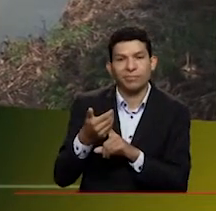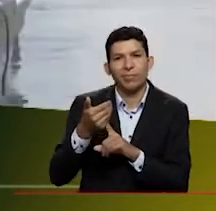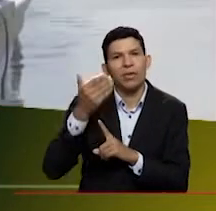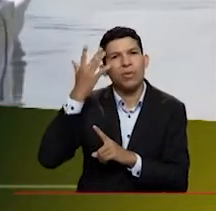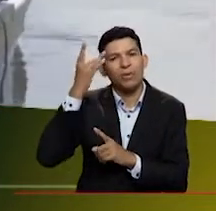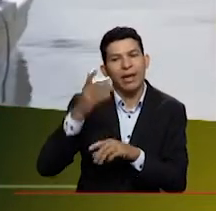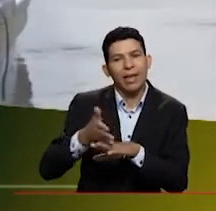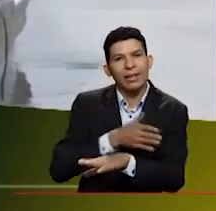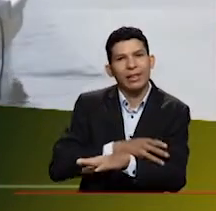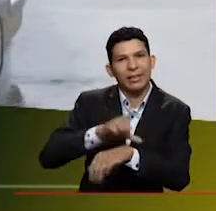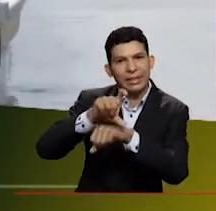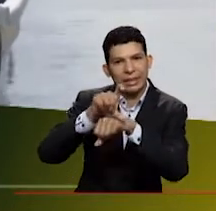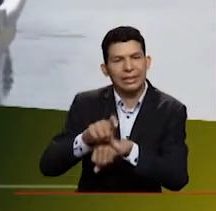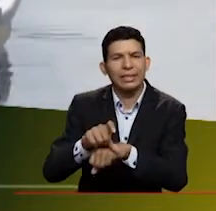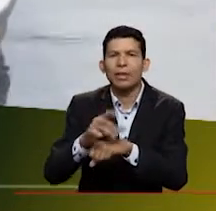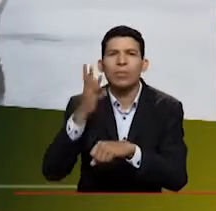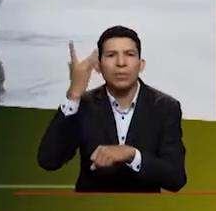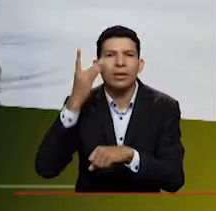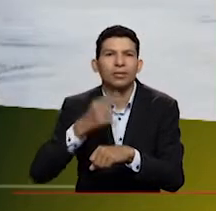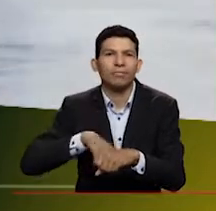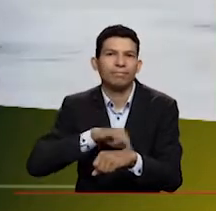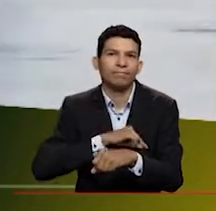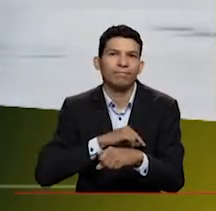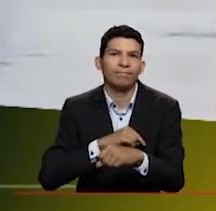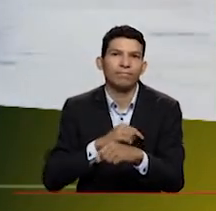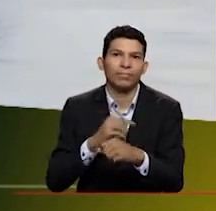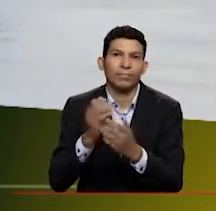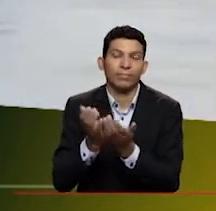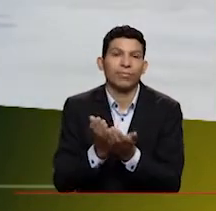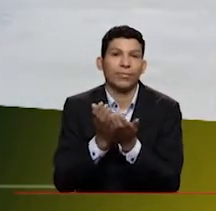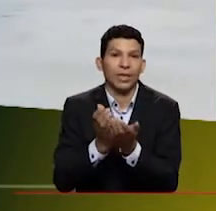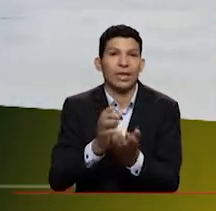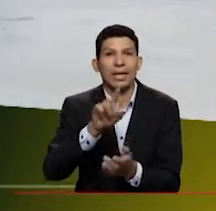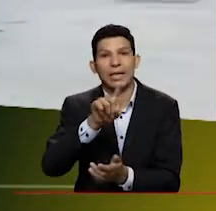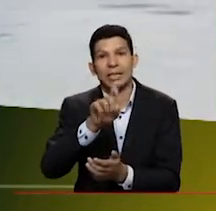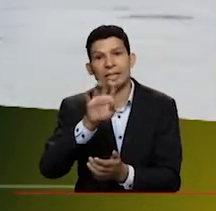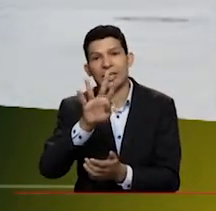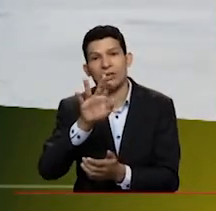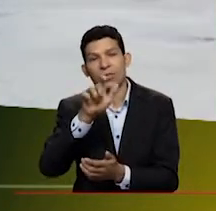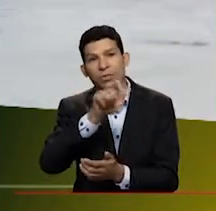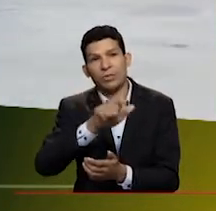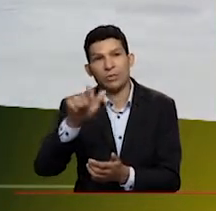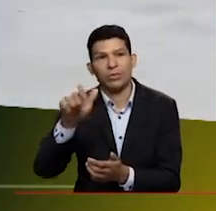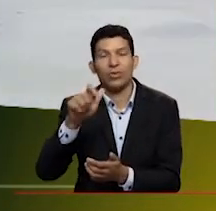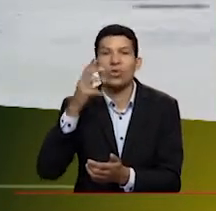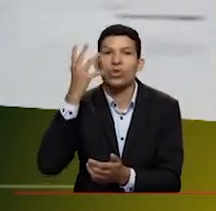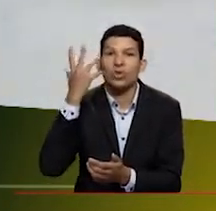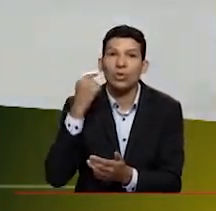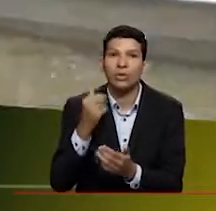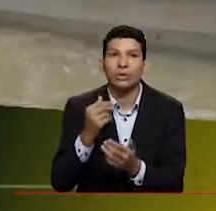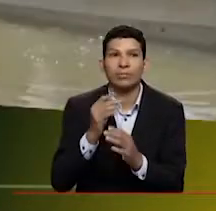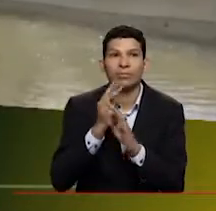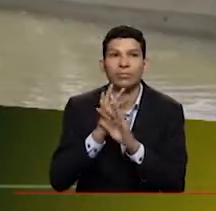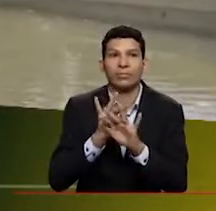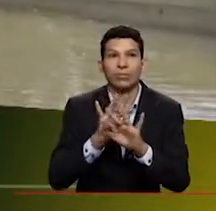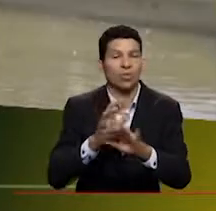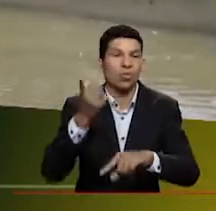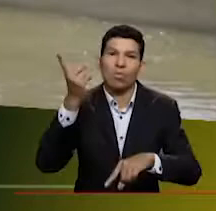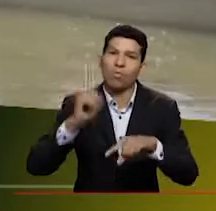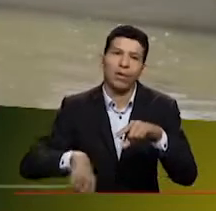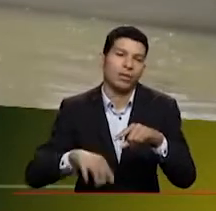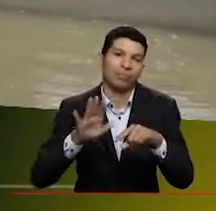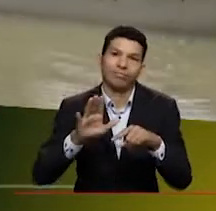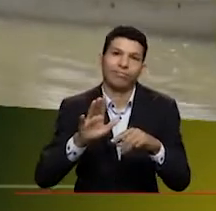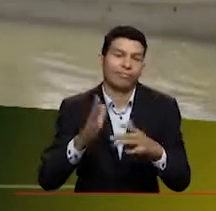tenemos una capacidad de carga instalada de 64 personas día en los senderos. Entonces, no podemos pasarnos de esa capacidad de carga